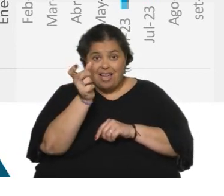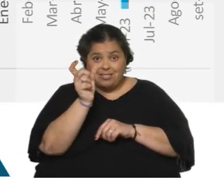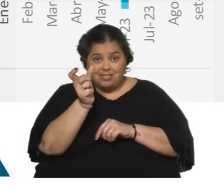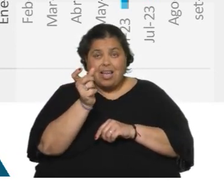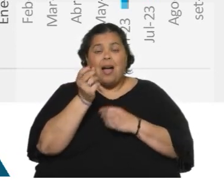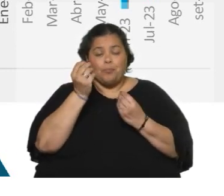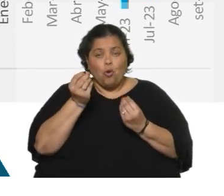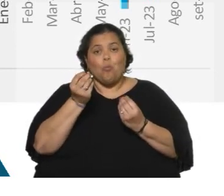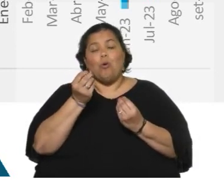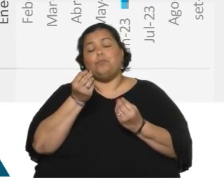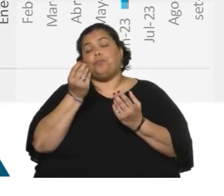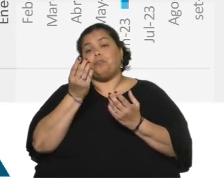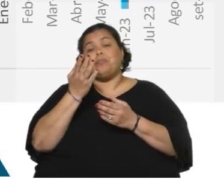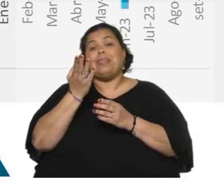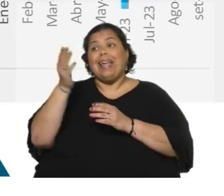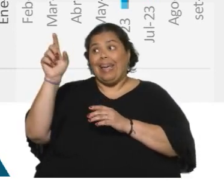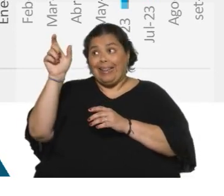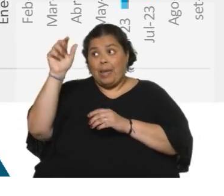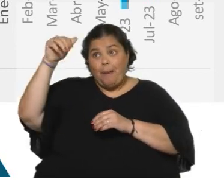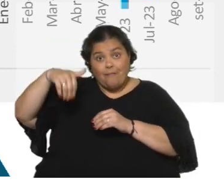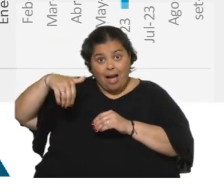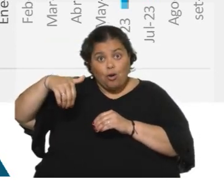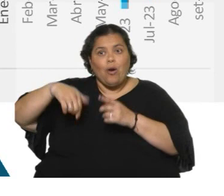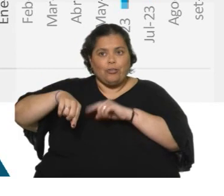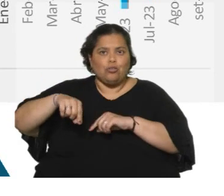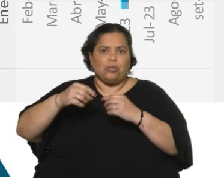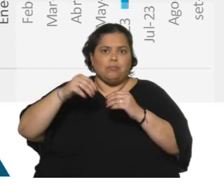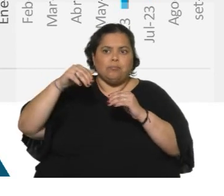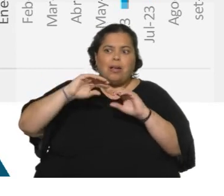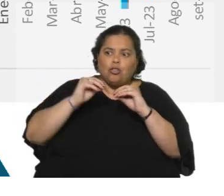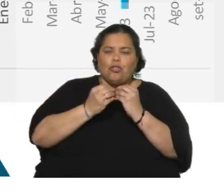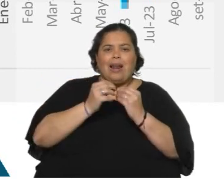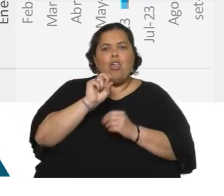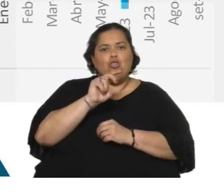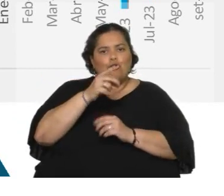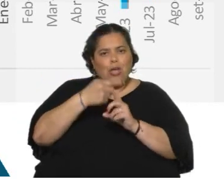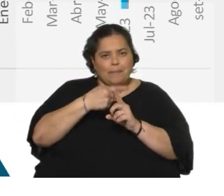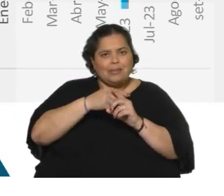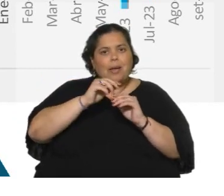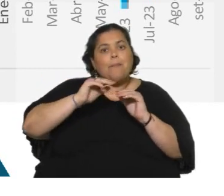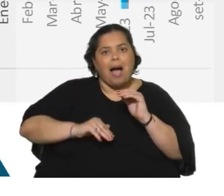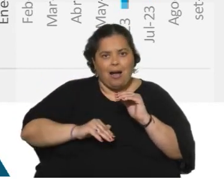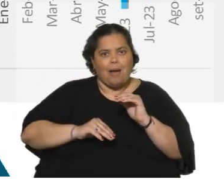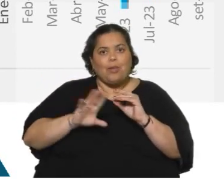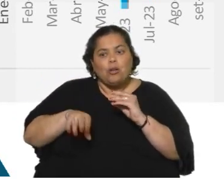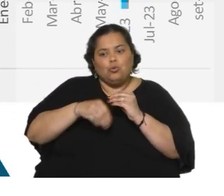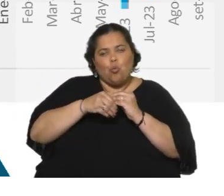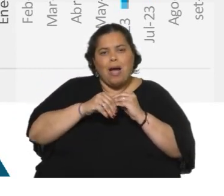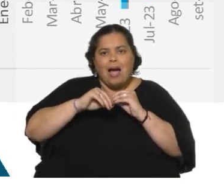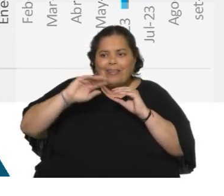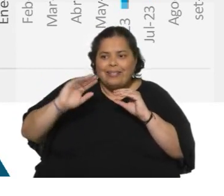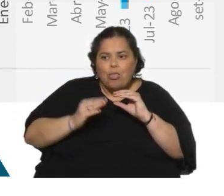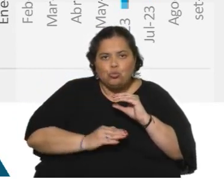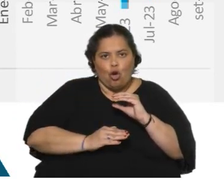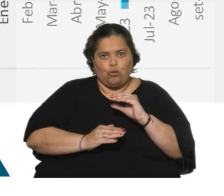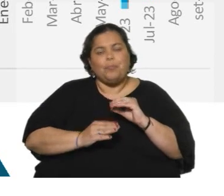uno y a ingresar el otro que es más bajo, hace que a 12 meses esto sea bajo. Colabora con una nueva reducción. Pero este mismo efecto